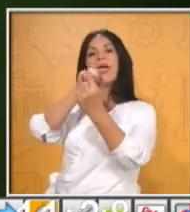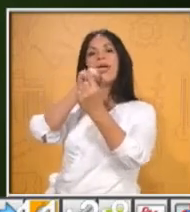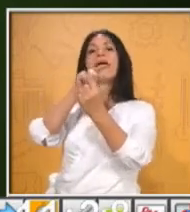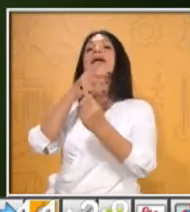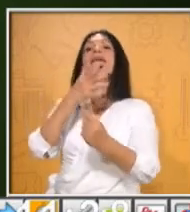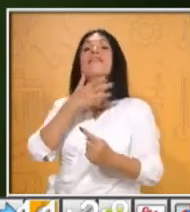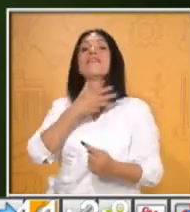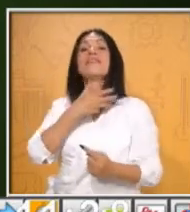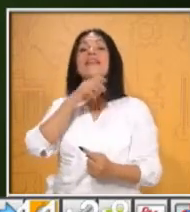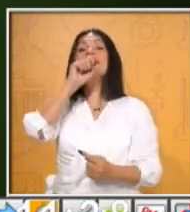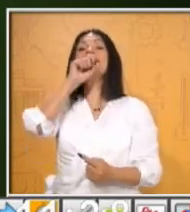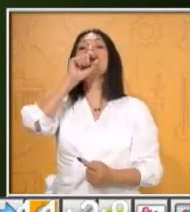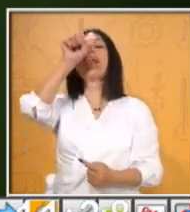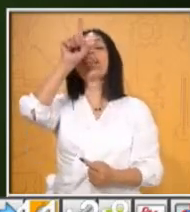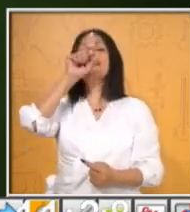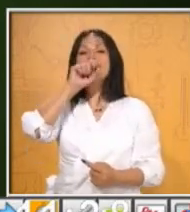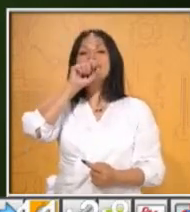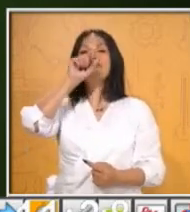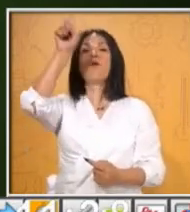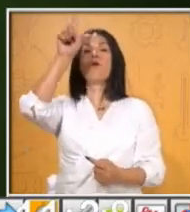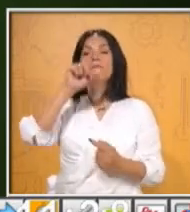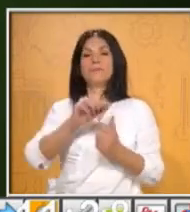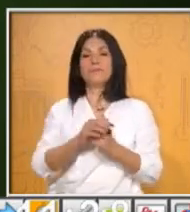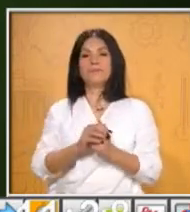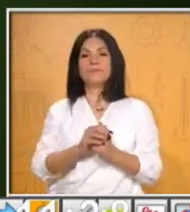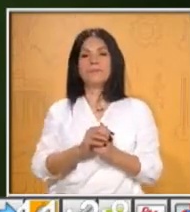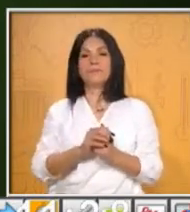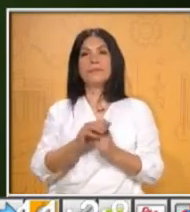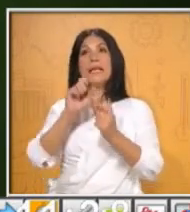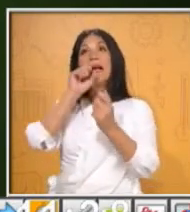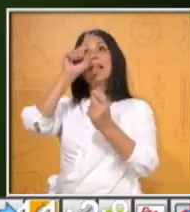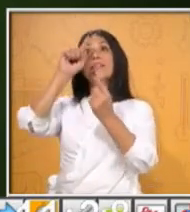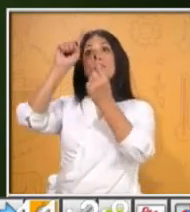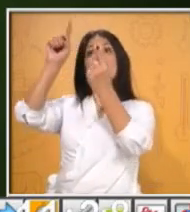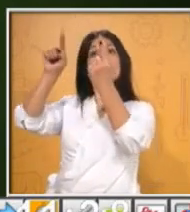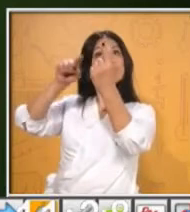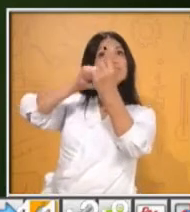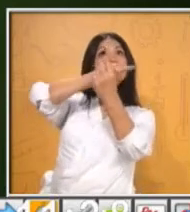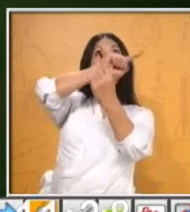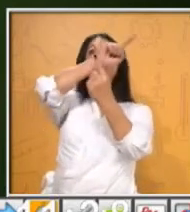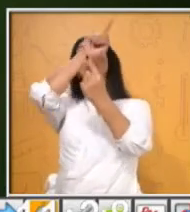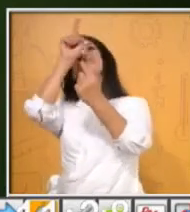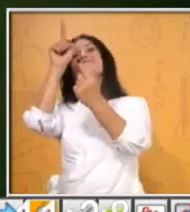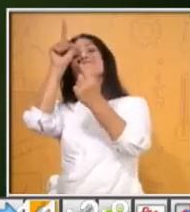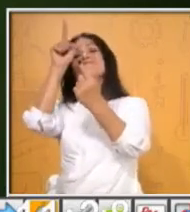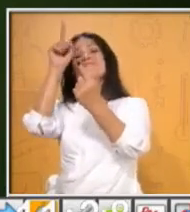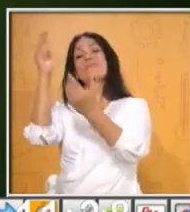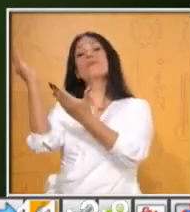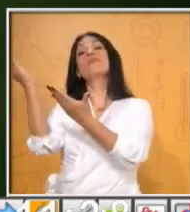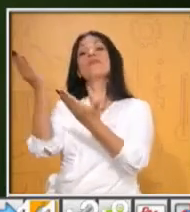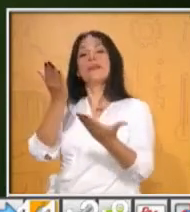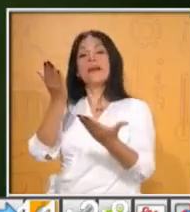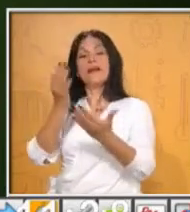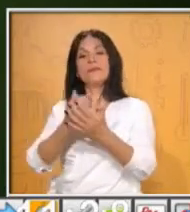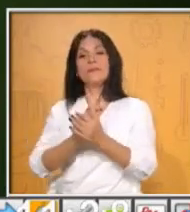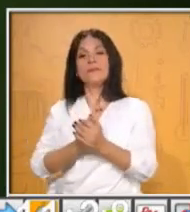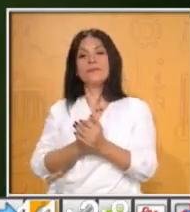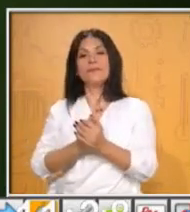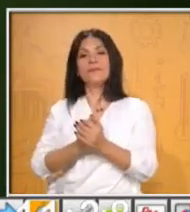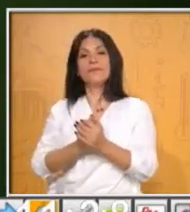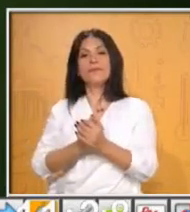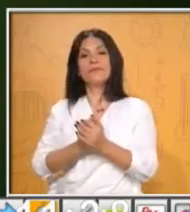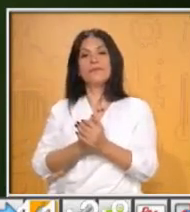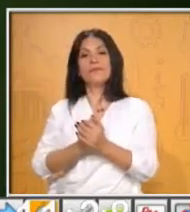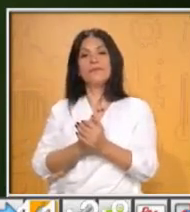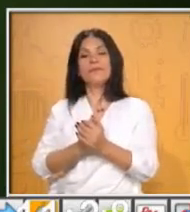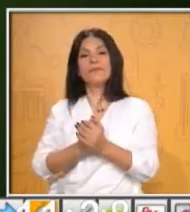Y estando en Jalisco, doy un octavo de vuelta. Llego a... Si da de